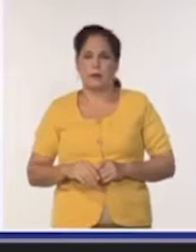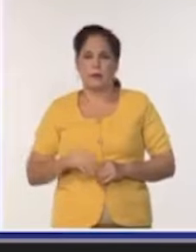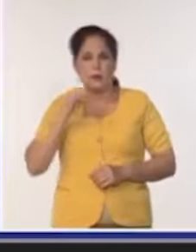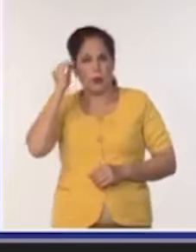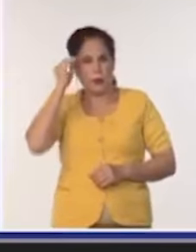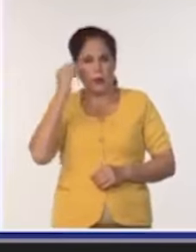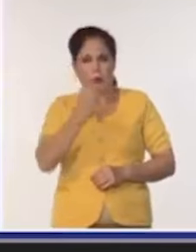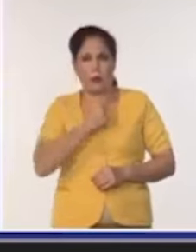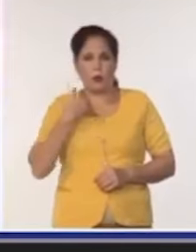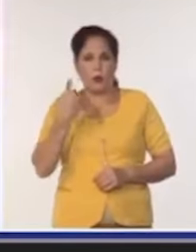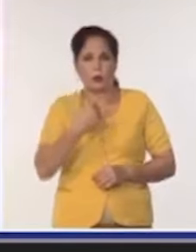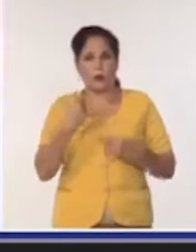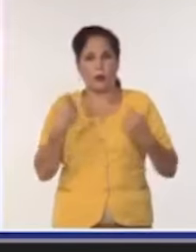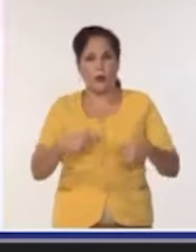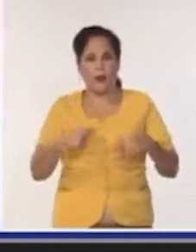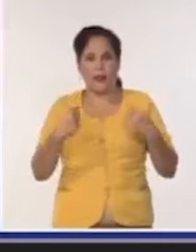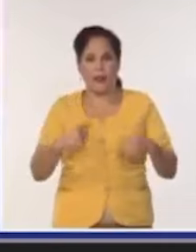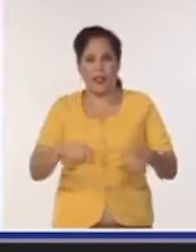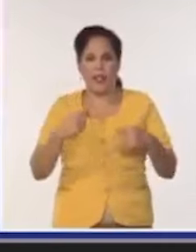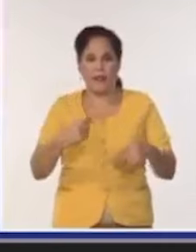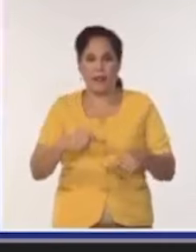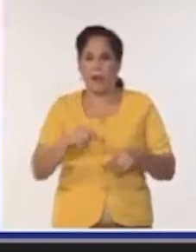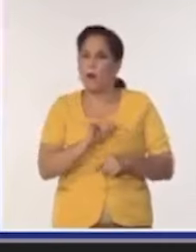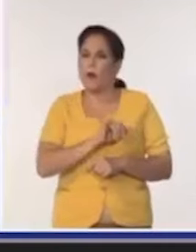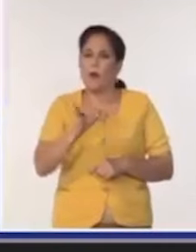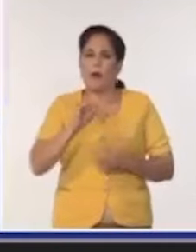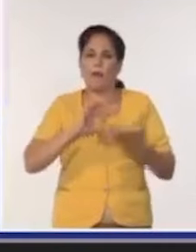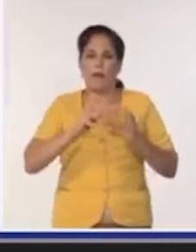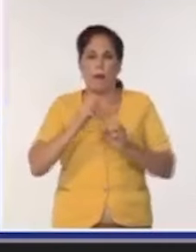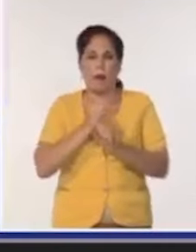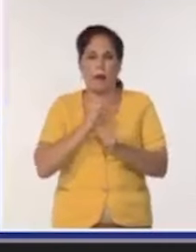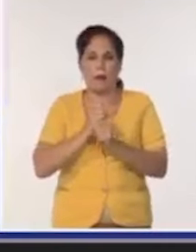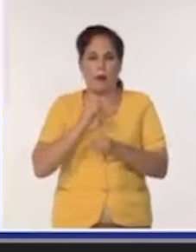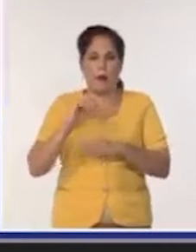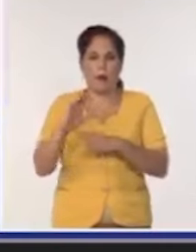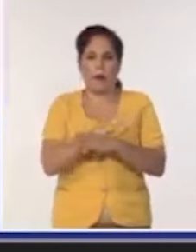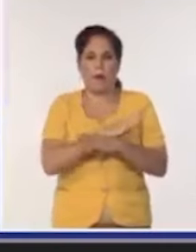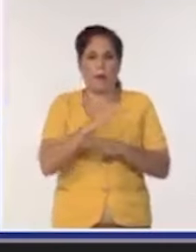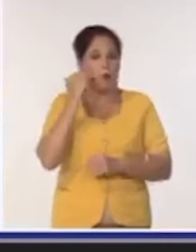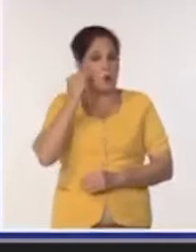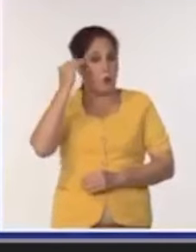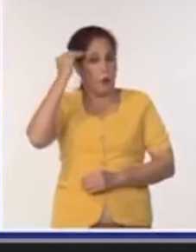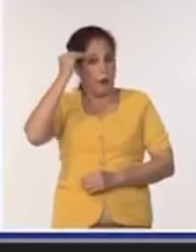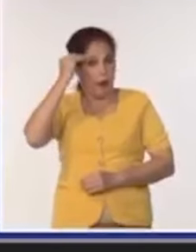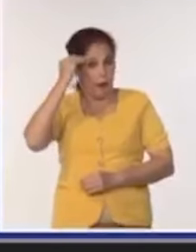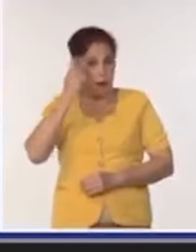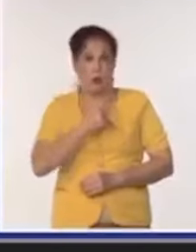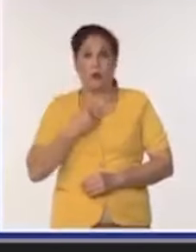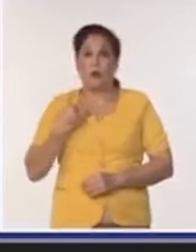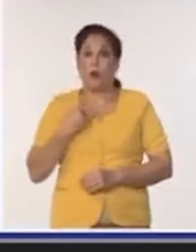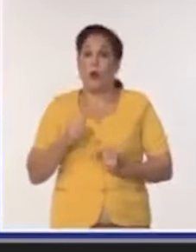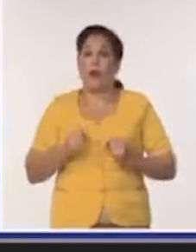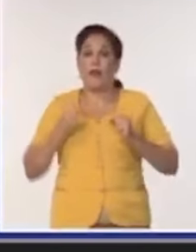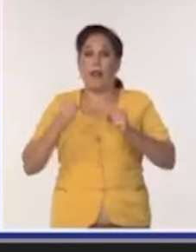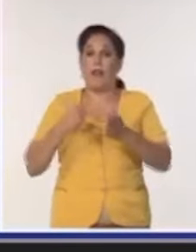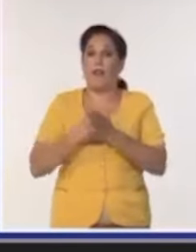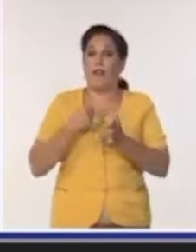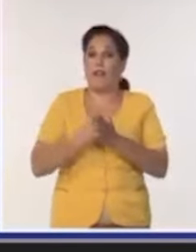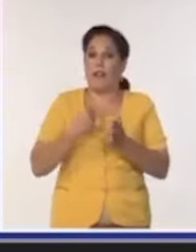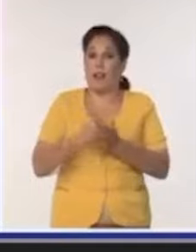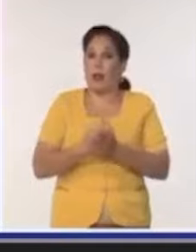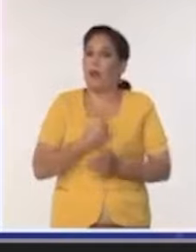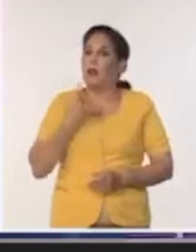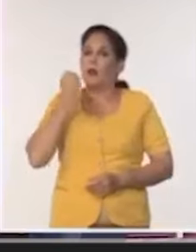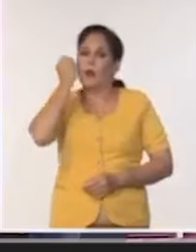también tenemos que partir de una filosofía de trabajo de que superar los desafíos es enfrentarlos también de una manera